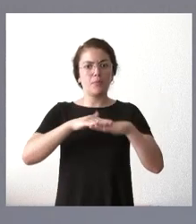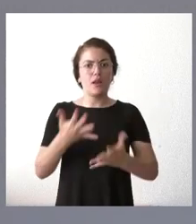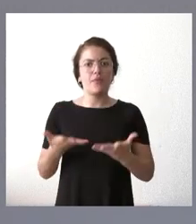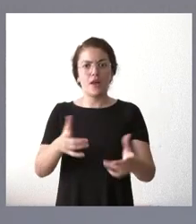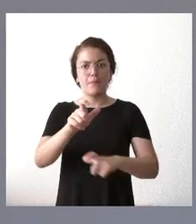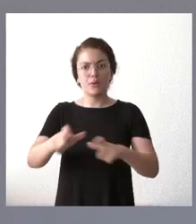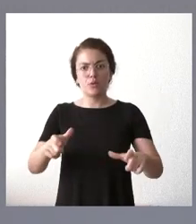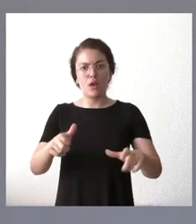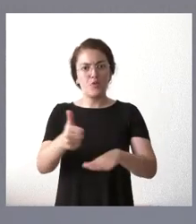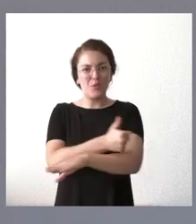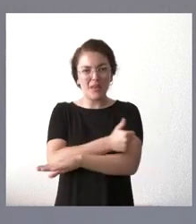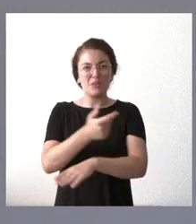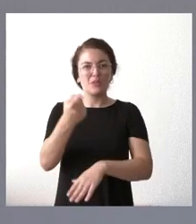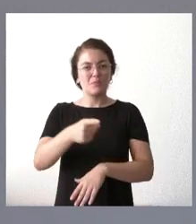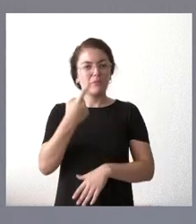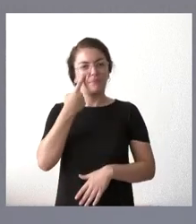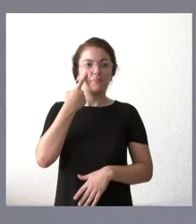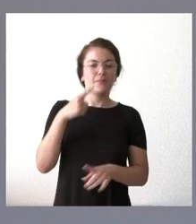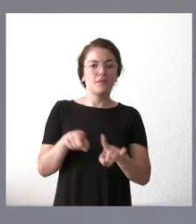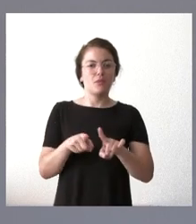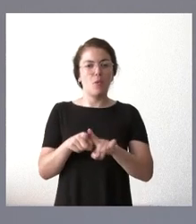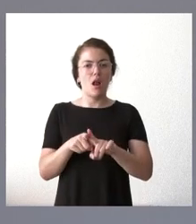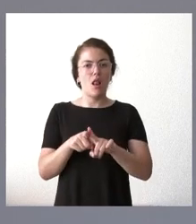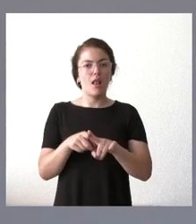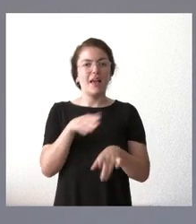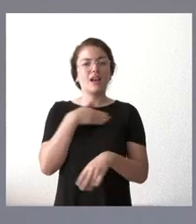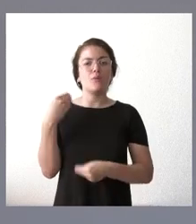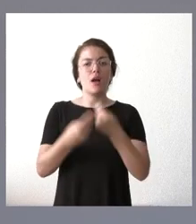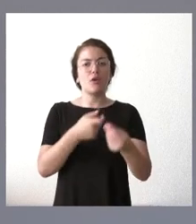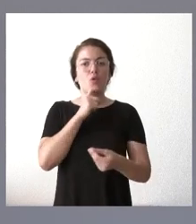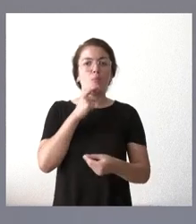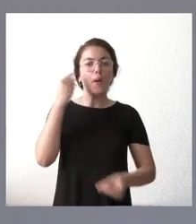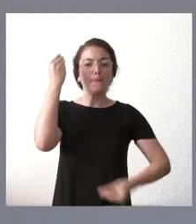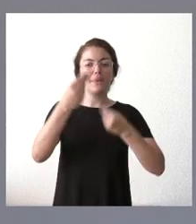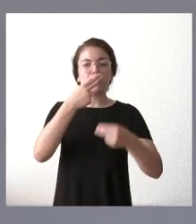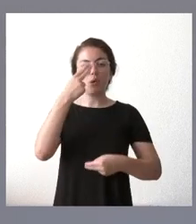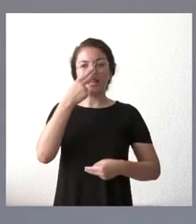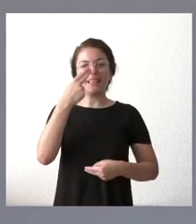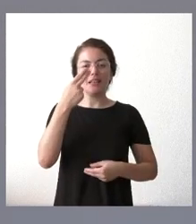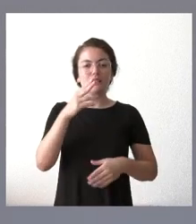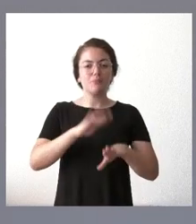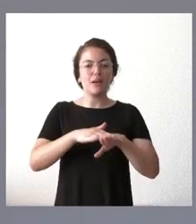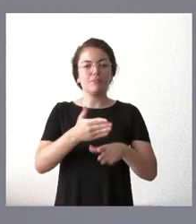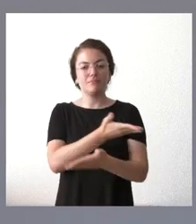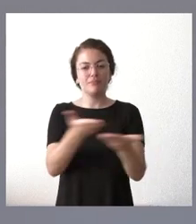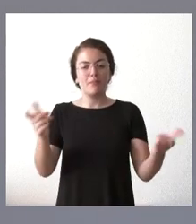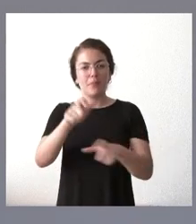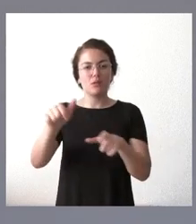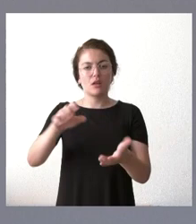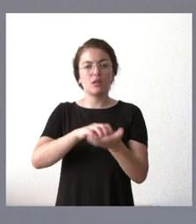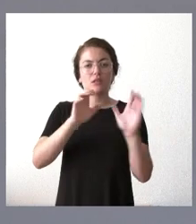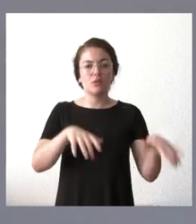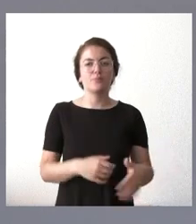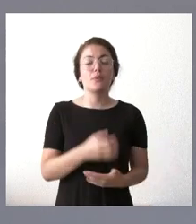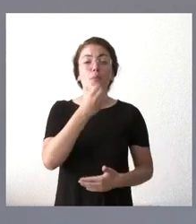para ejercer esta responsabilidad y lo procuramos ejercer siempre pensando en el interés general del conjunto de las personas de Castilla y León. Sí, buenos días.